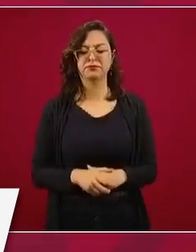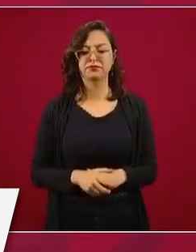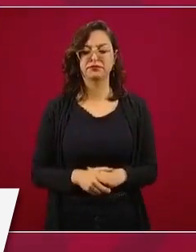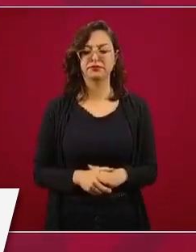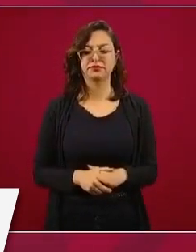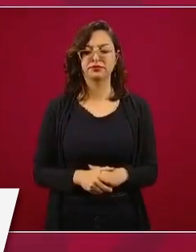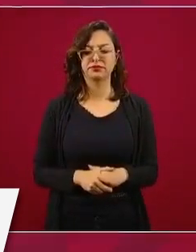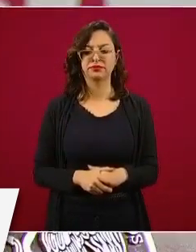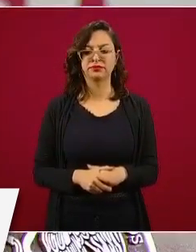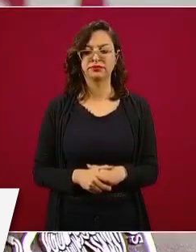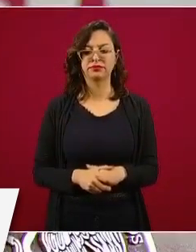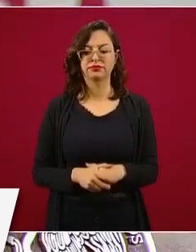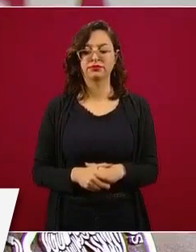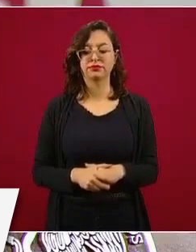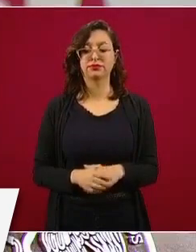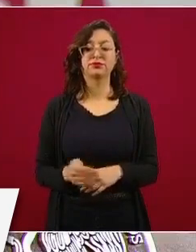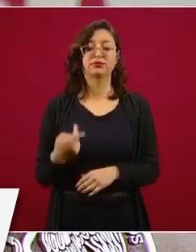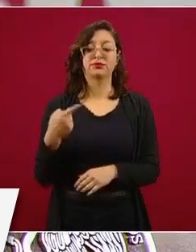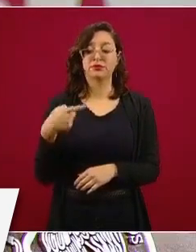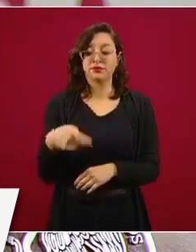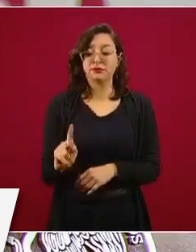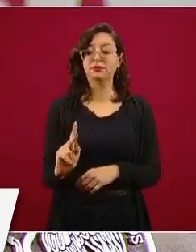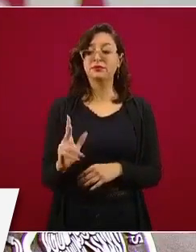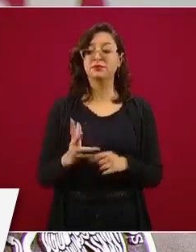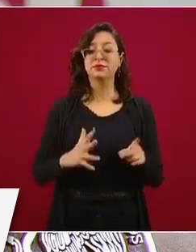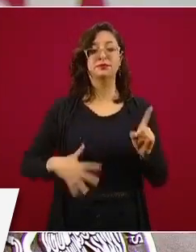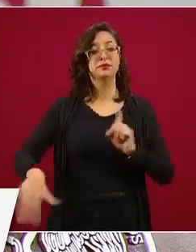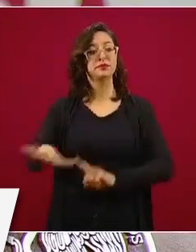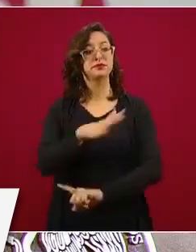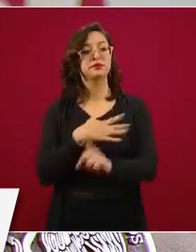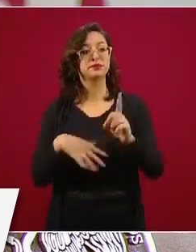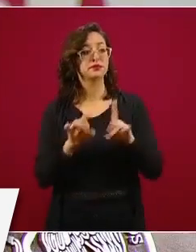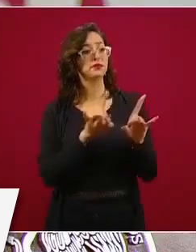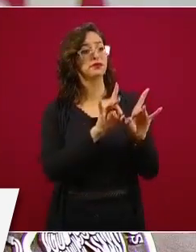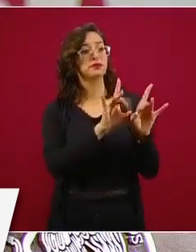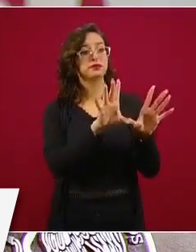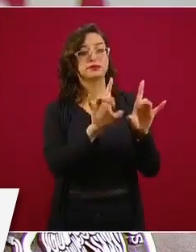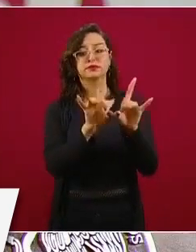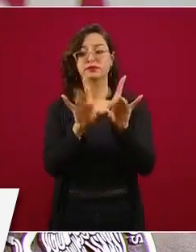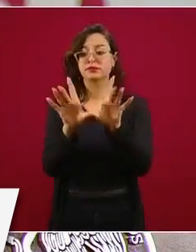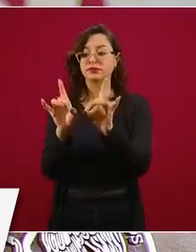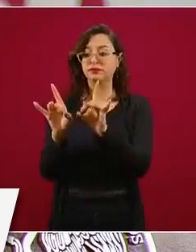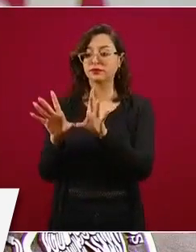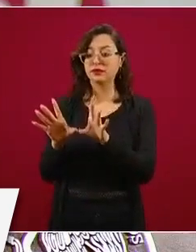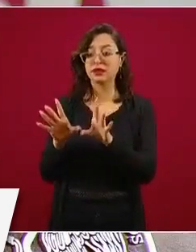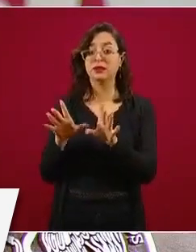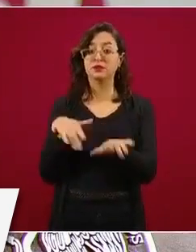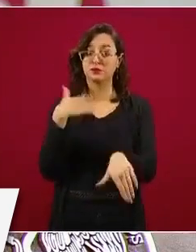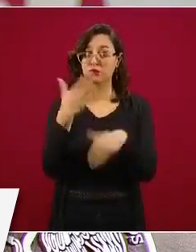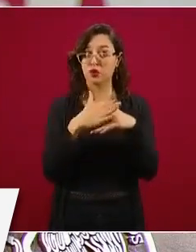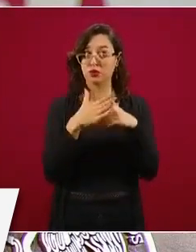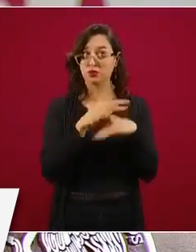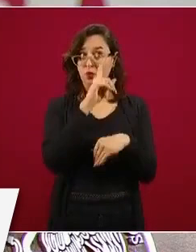embargo, por las circunstancias electorales